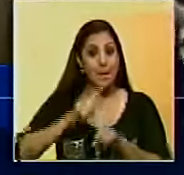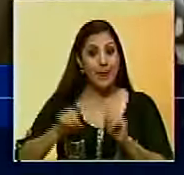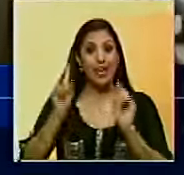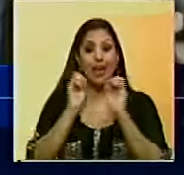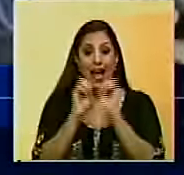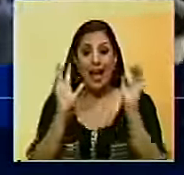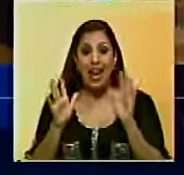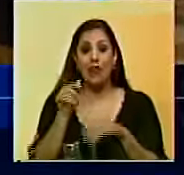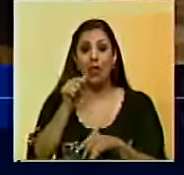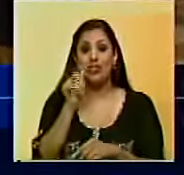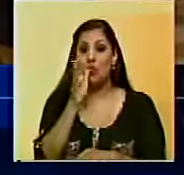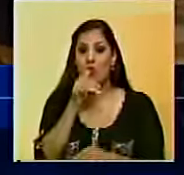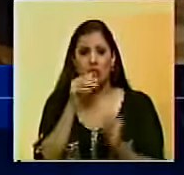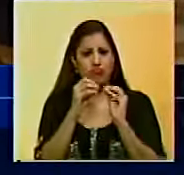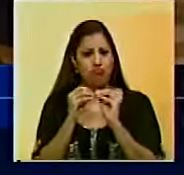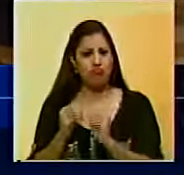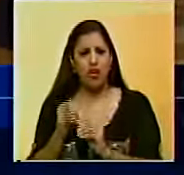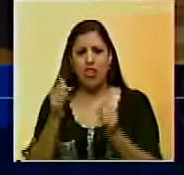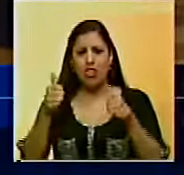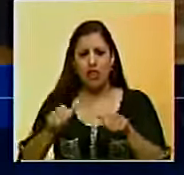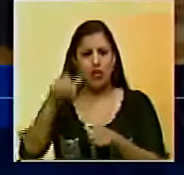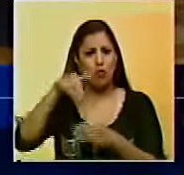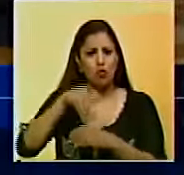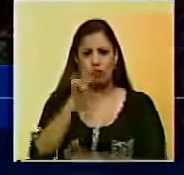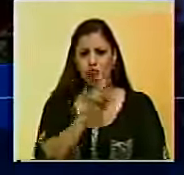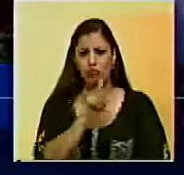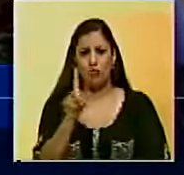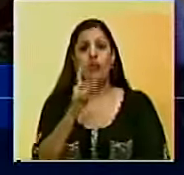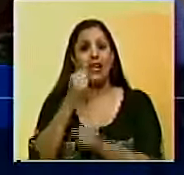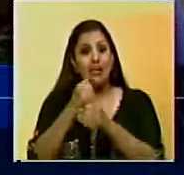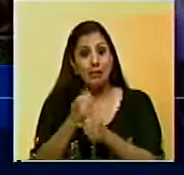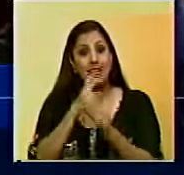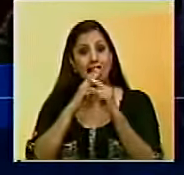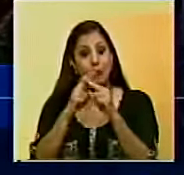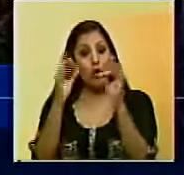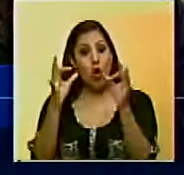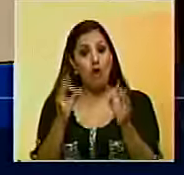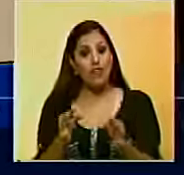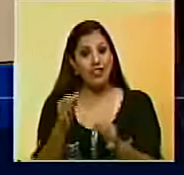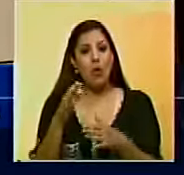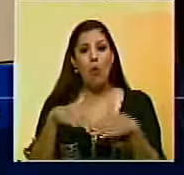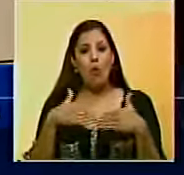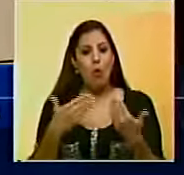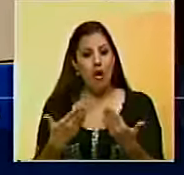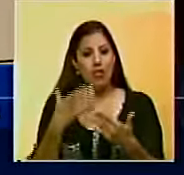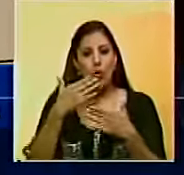aclaró que estas no constituyen un fraude electoral. Se espera que los resultados oficiales se conozcan en las próximas horas.